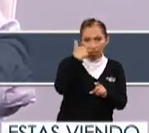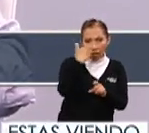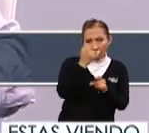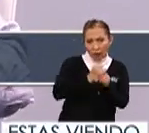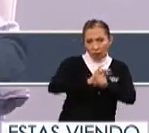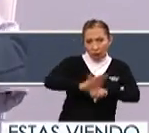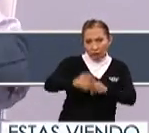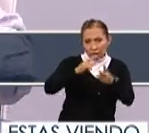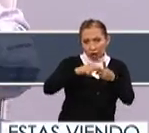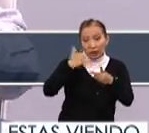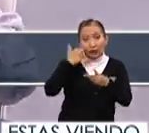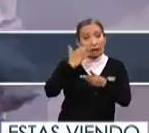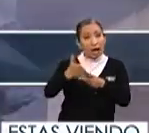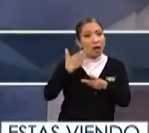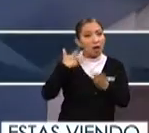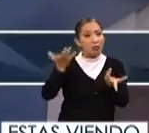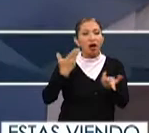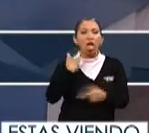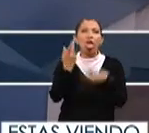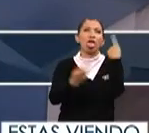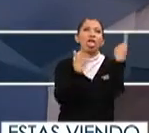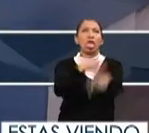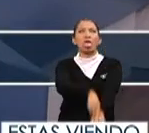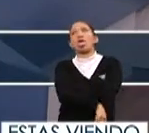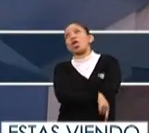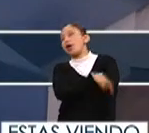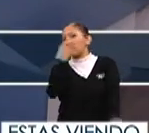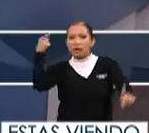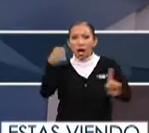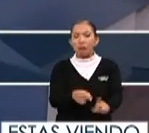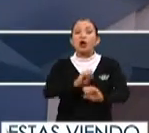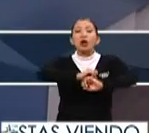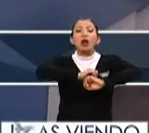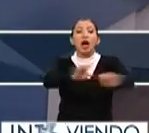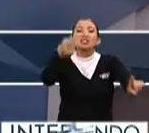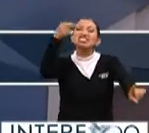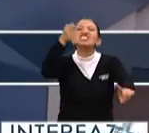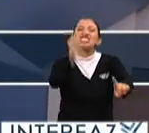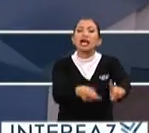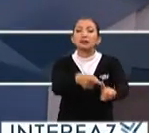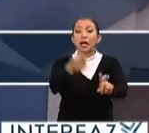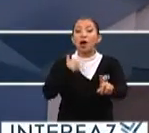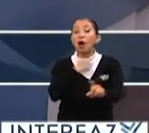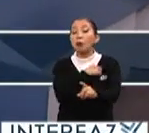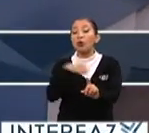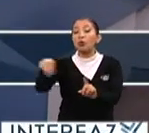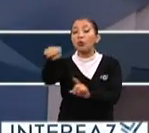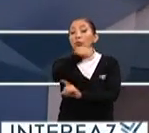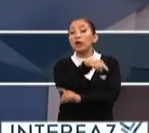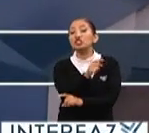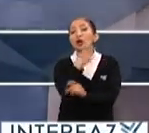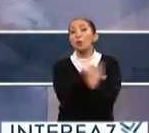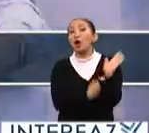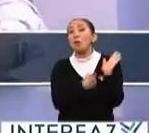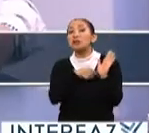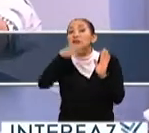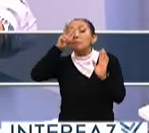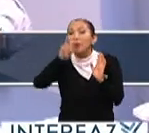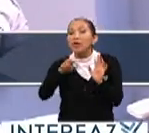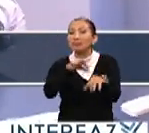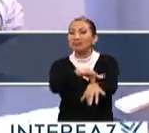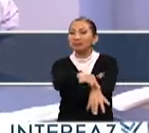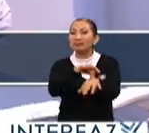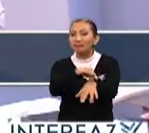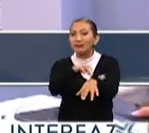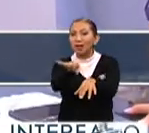lo quieren informativo, y te diría, lo quieren sin choro, lo quieren así, directo, claro, y que haya compromisos, o promesas, que sí sean